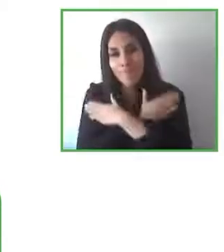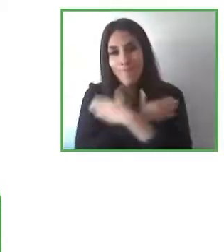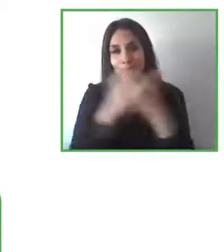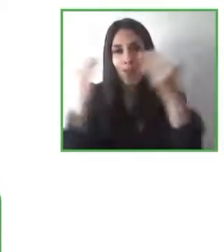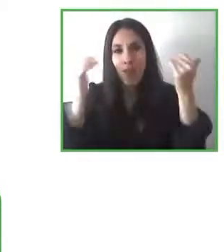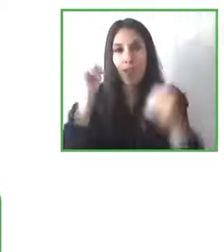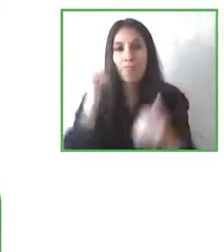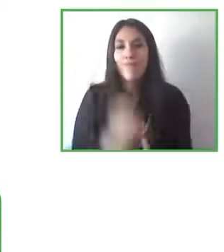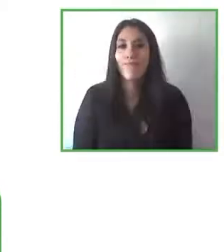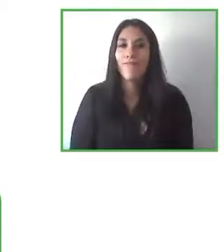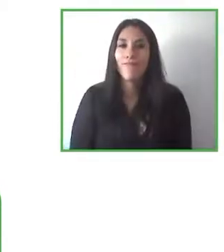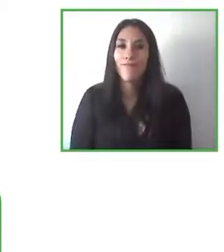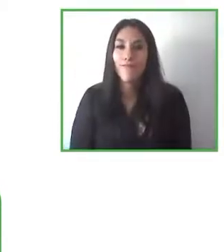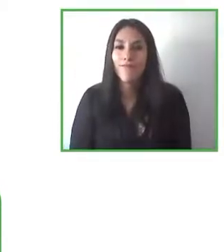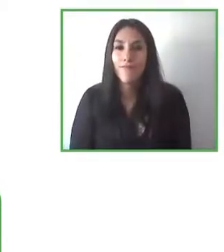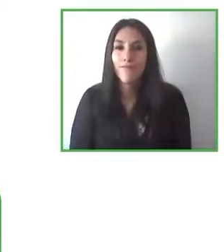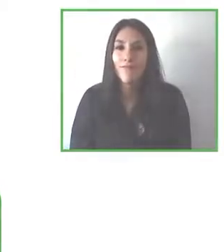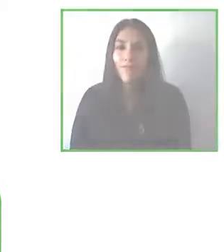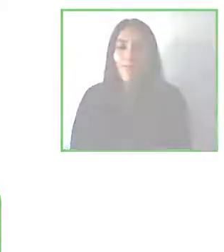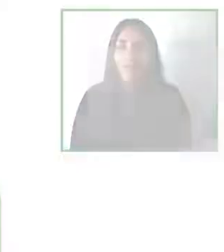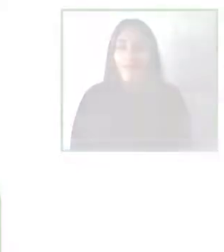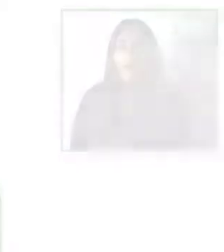y les envío un saludo y les envío un saludo envío un saludo les